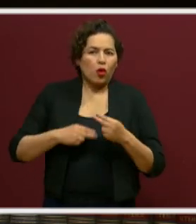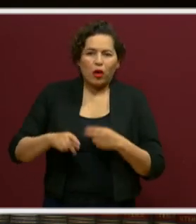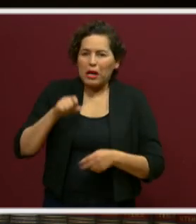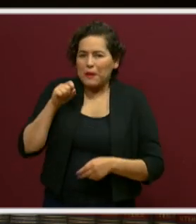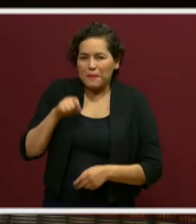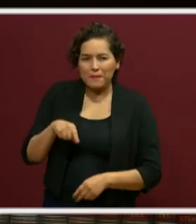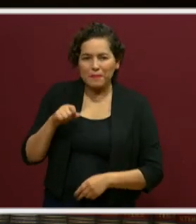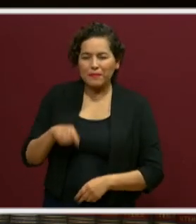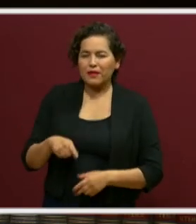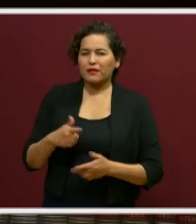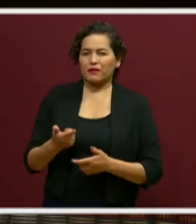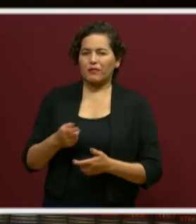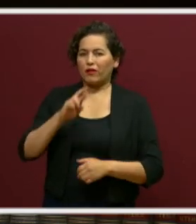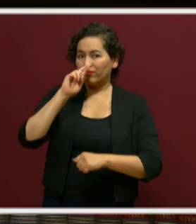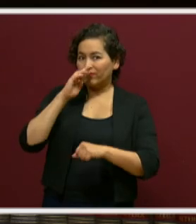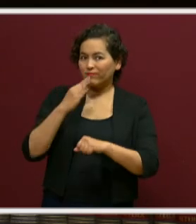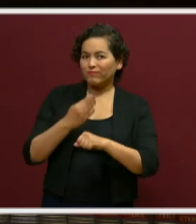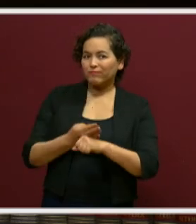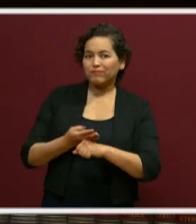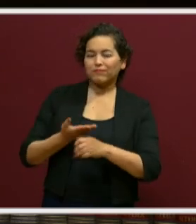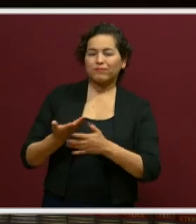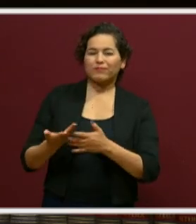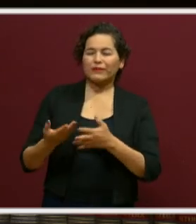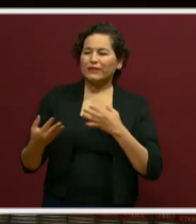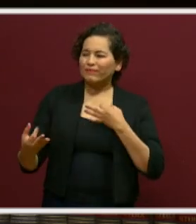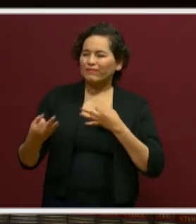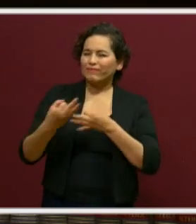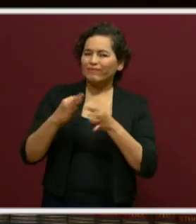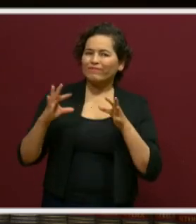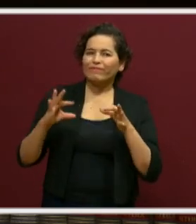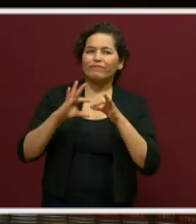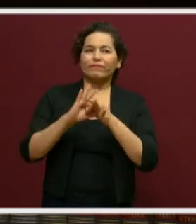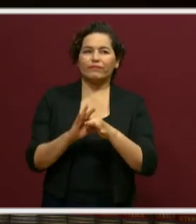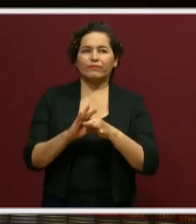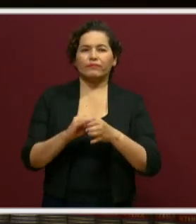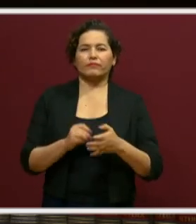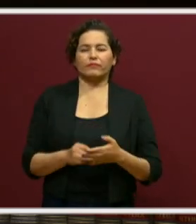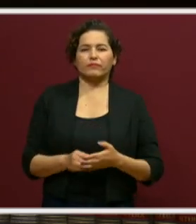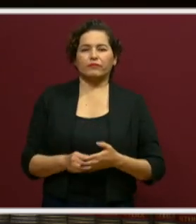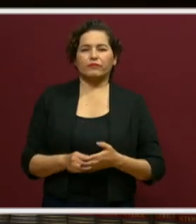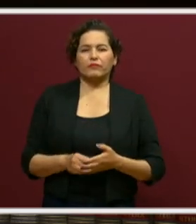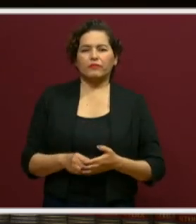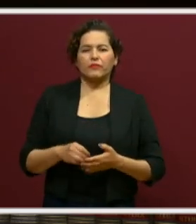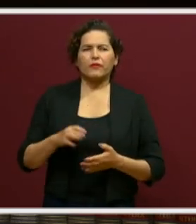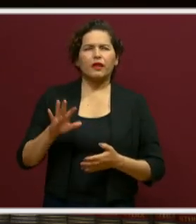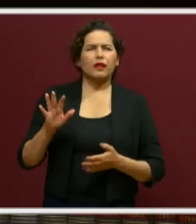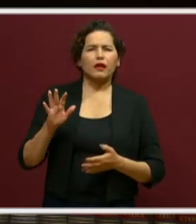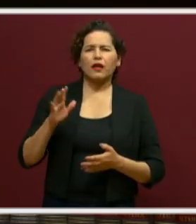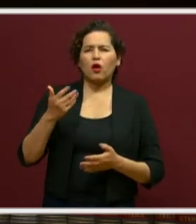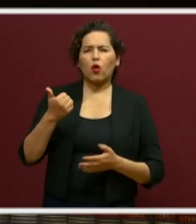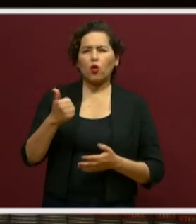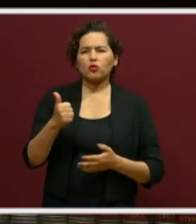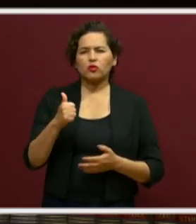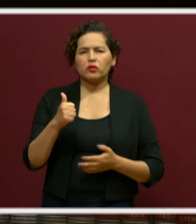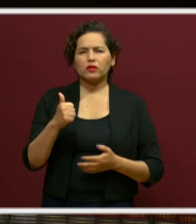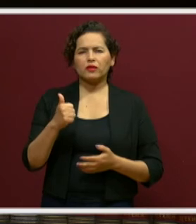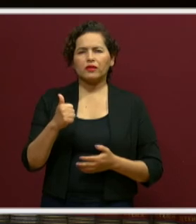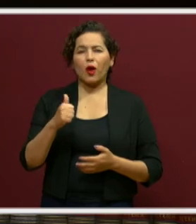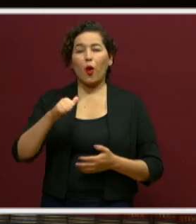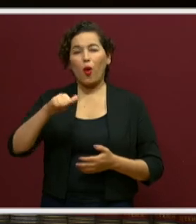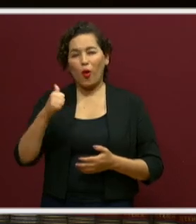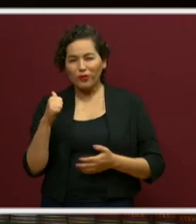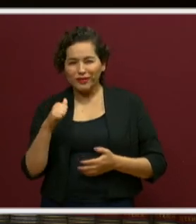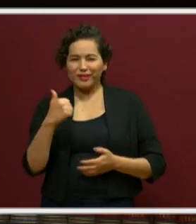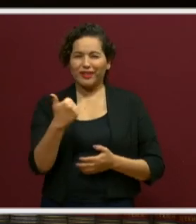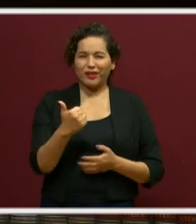responsabilizar a otros. Entonces, no, involucrémonos. Va a haber una faena el 11 de agosto, como lo